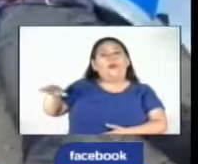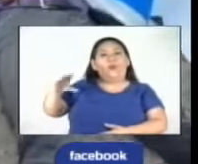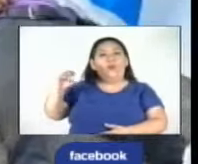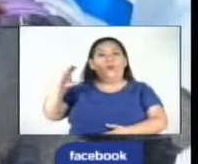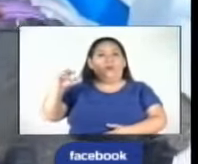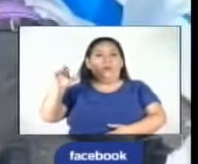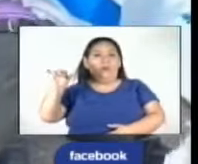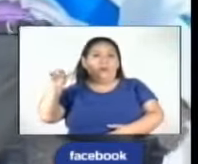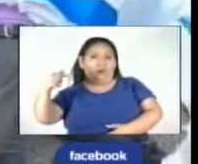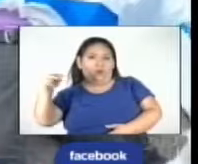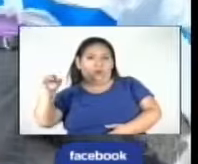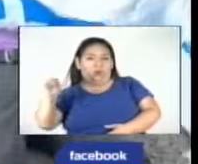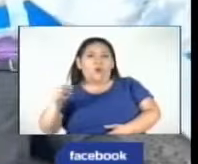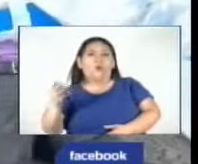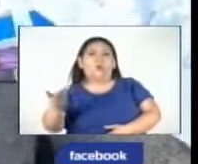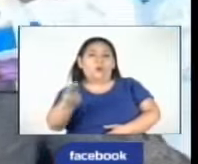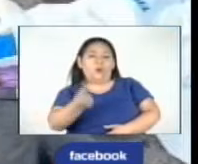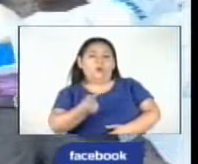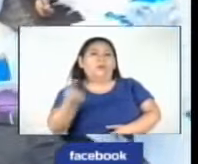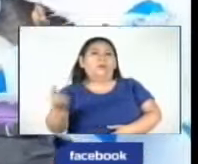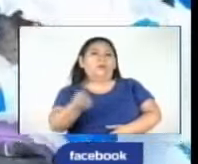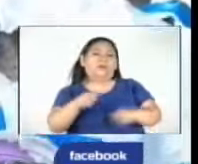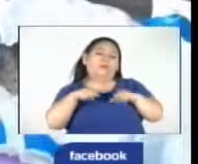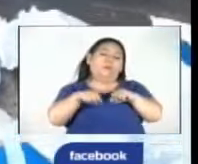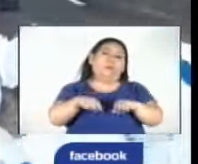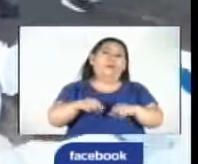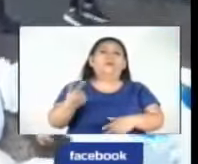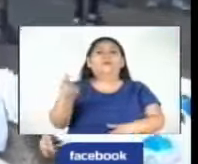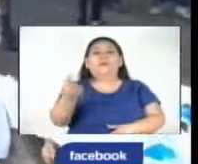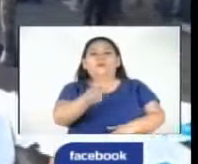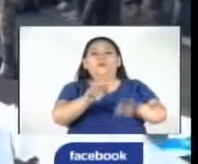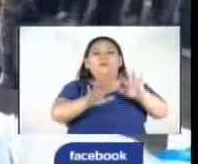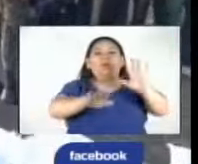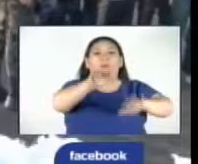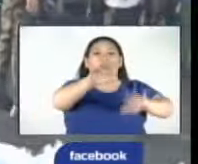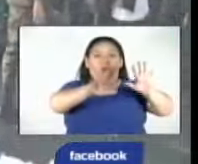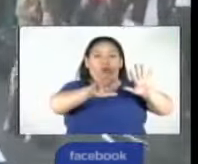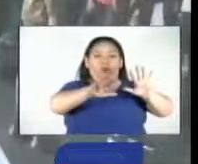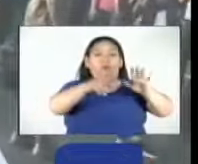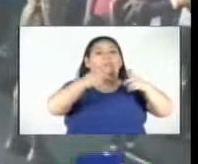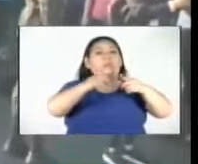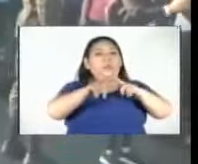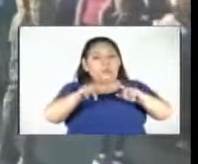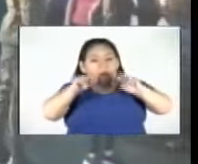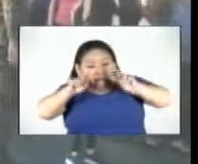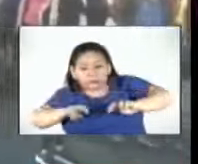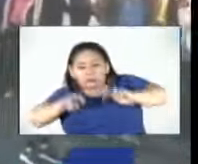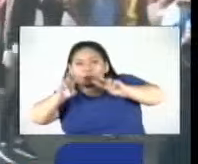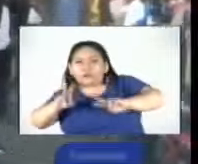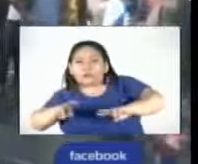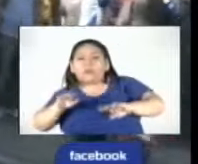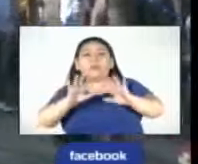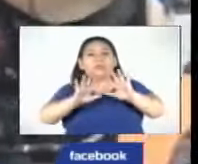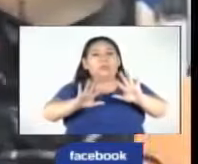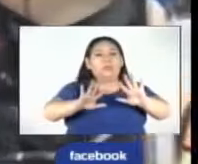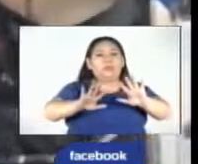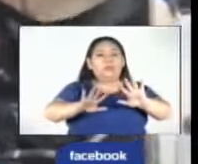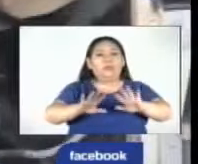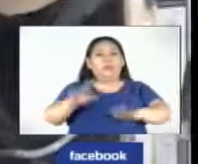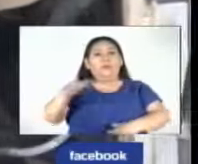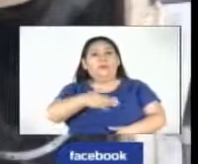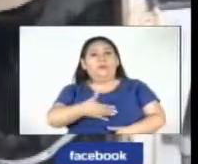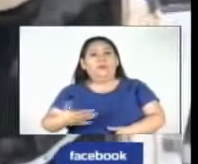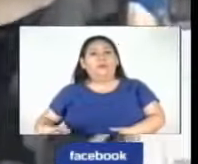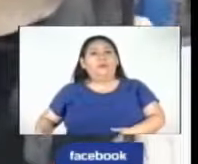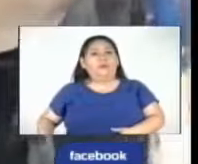Hasta el momento se contabiliza un total de 18 víctimas, de los cuales han sido identificados 10. La